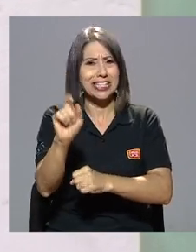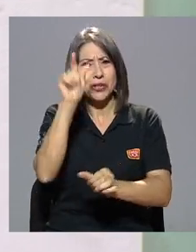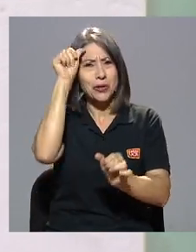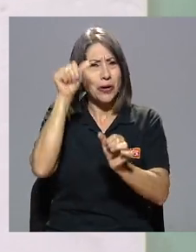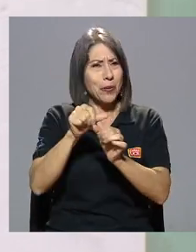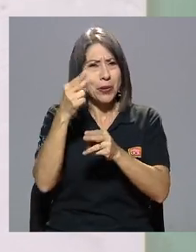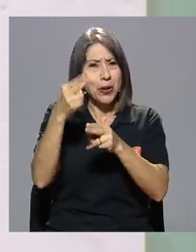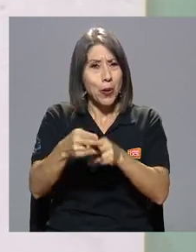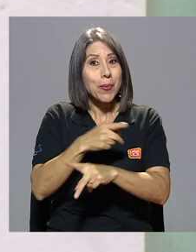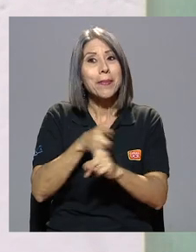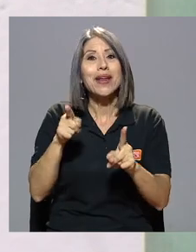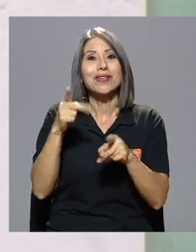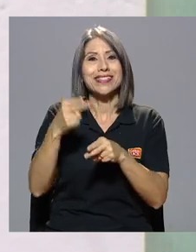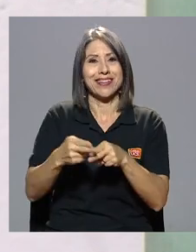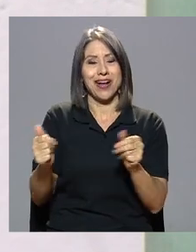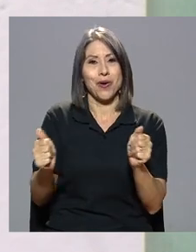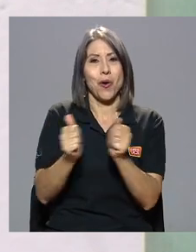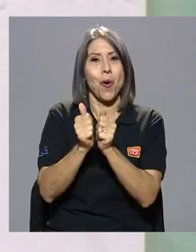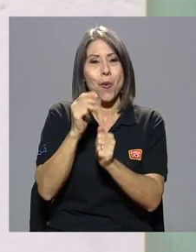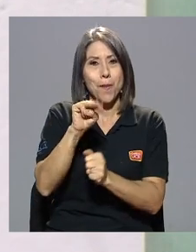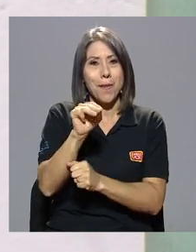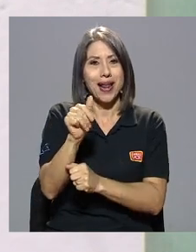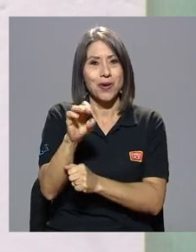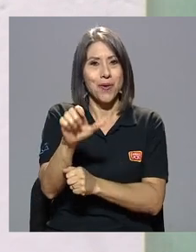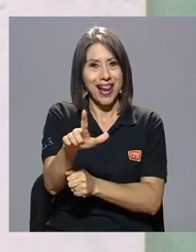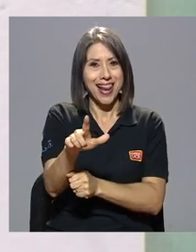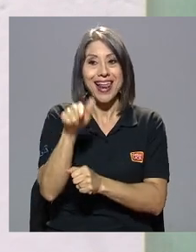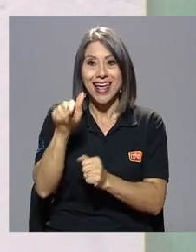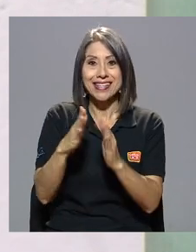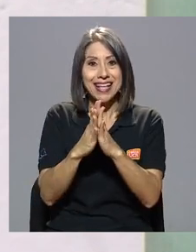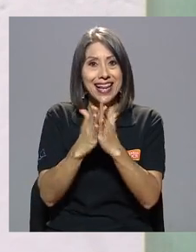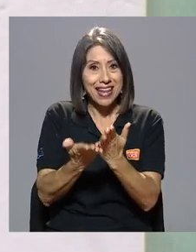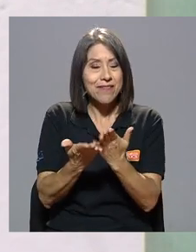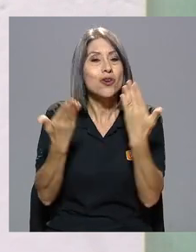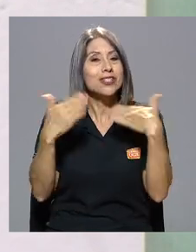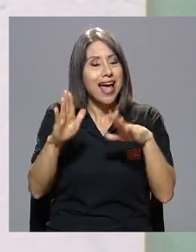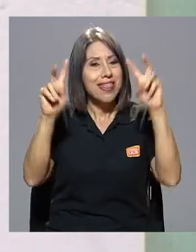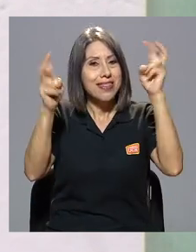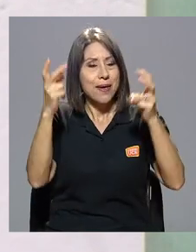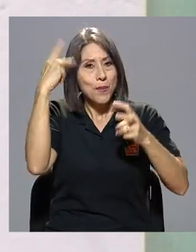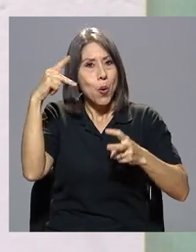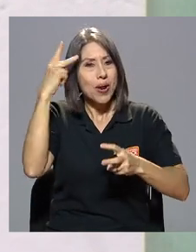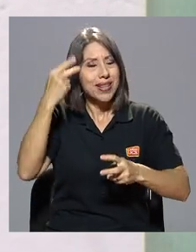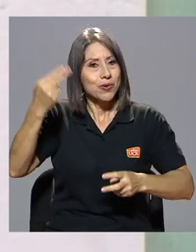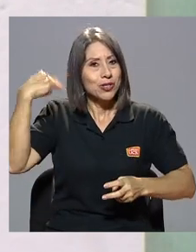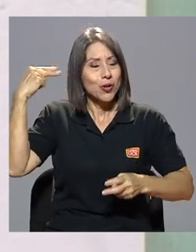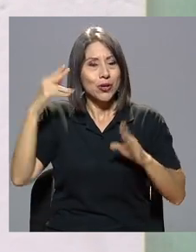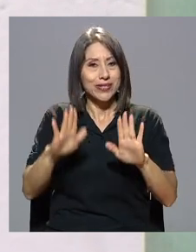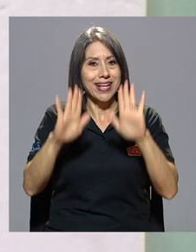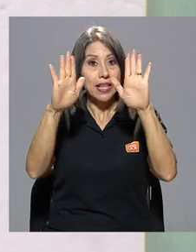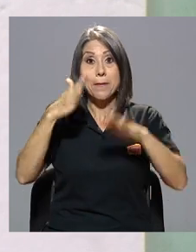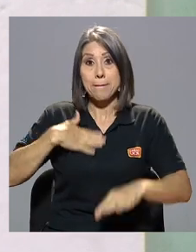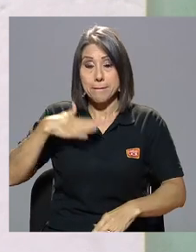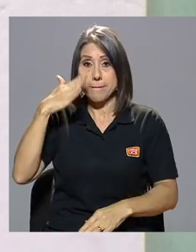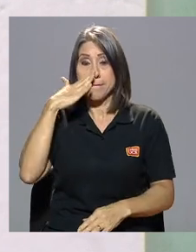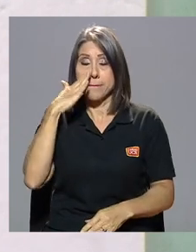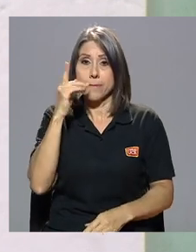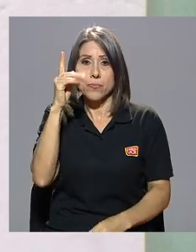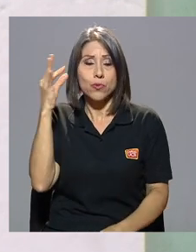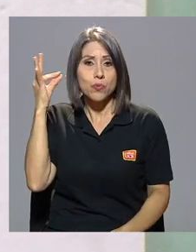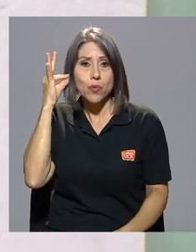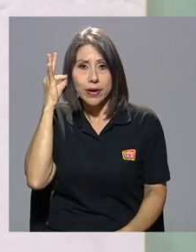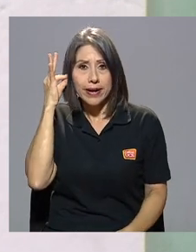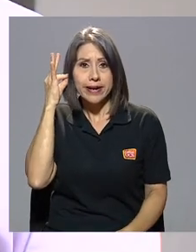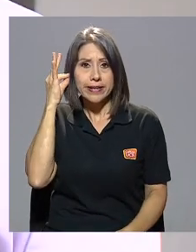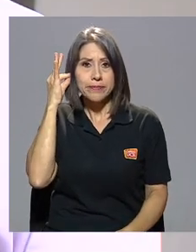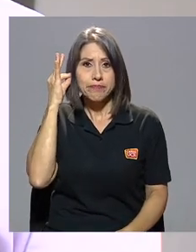Es que es curioso. Pero es Con Manuel. Y ese es un libro ya de contenido político, histórico, extraordinario. Mi madre era